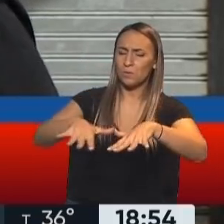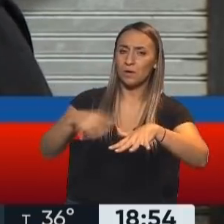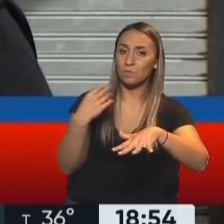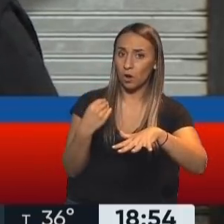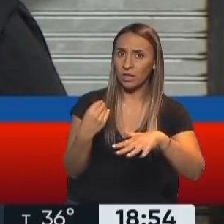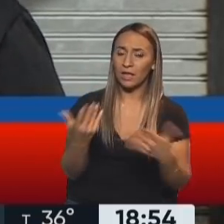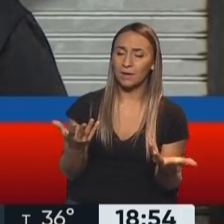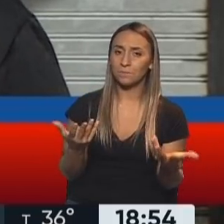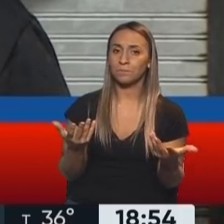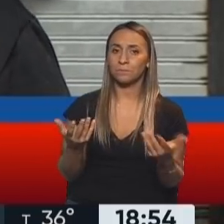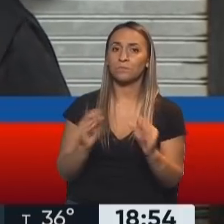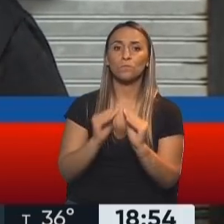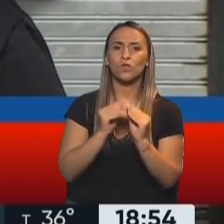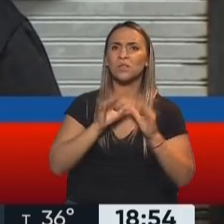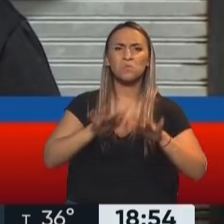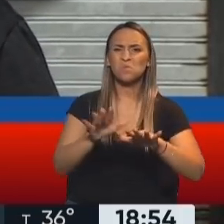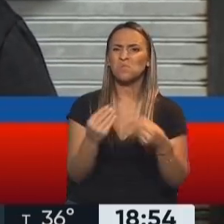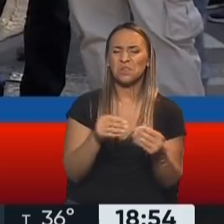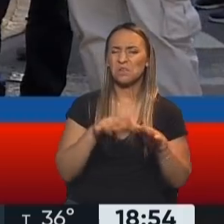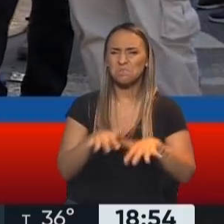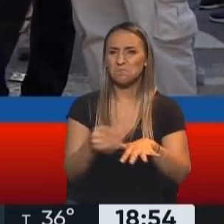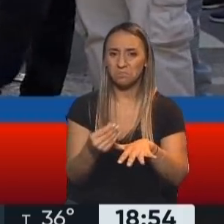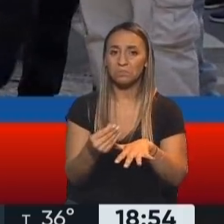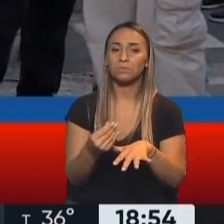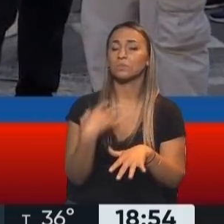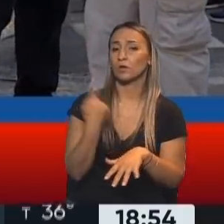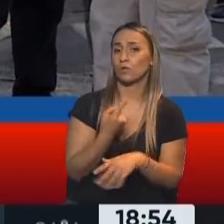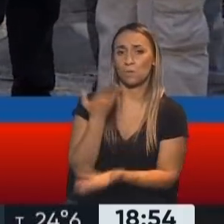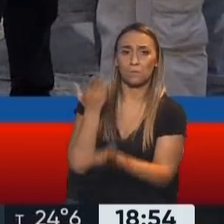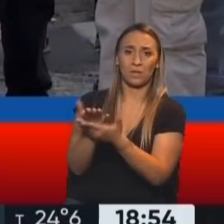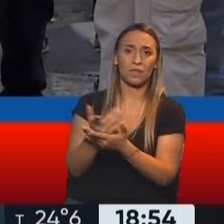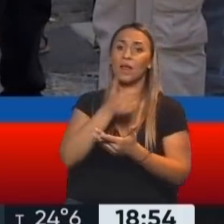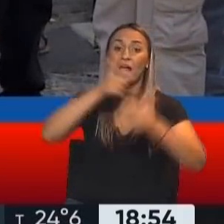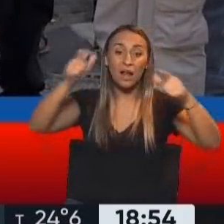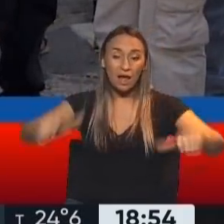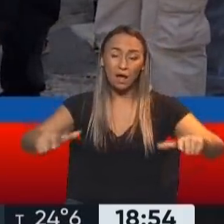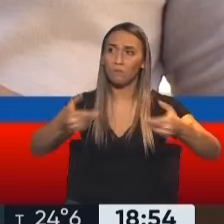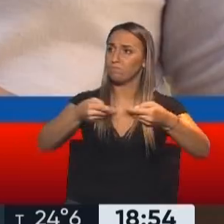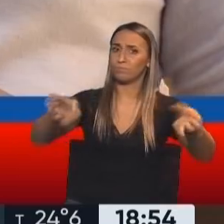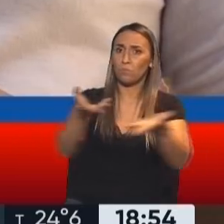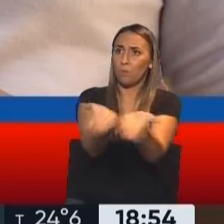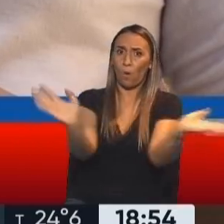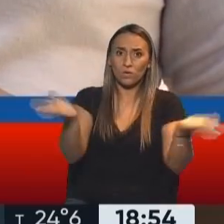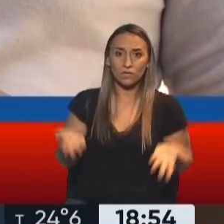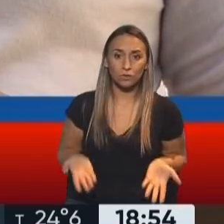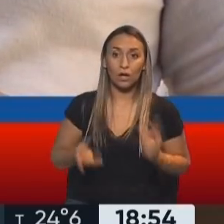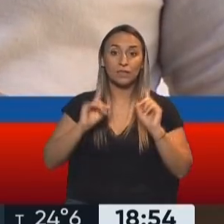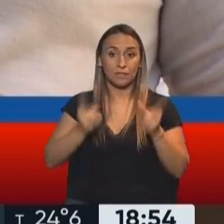reiteradamente, pedir la apertura del lago, pero además reclamar